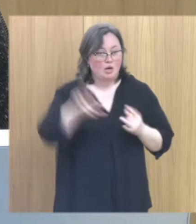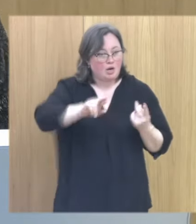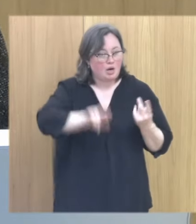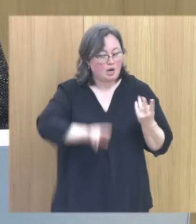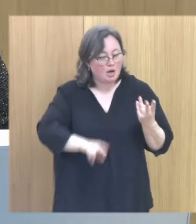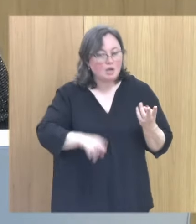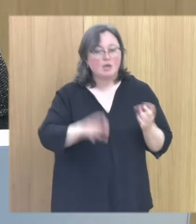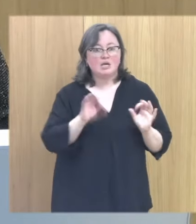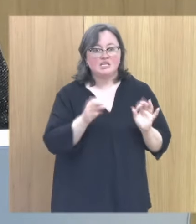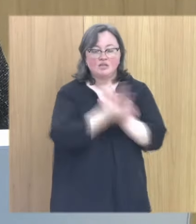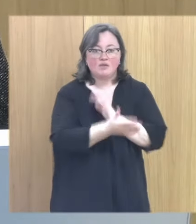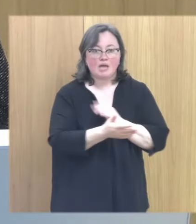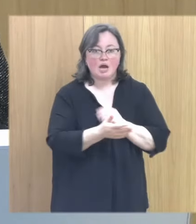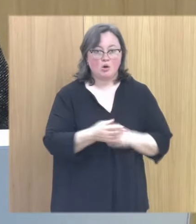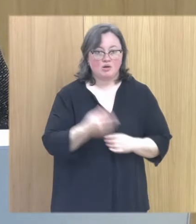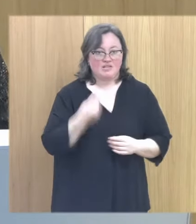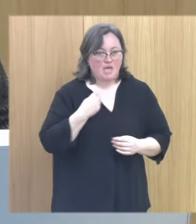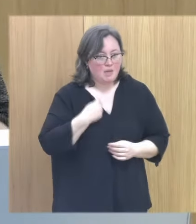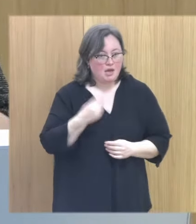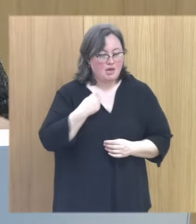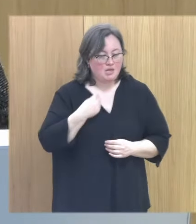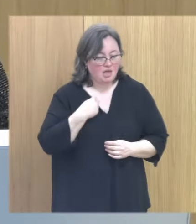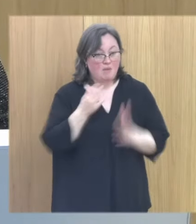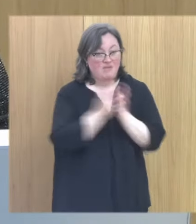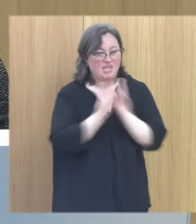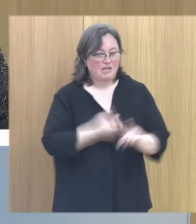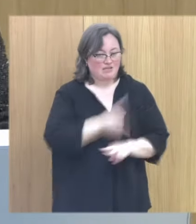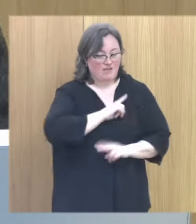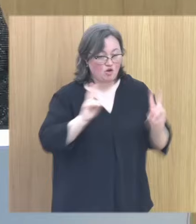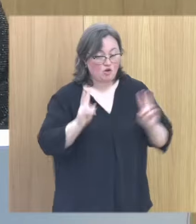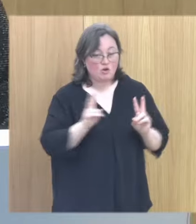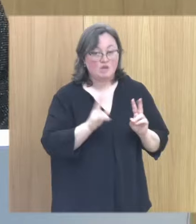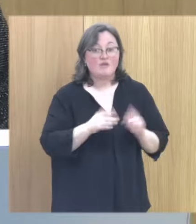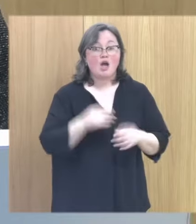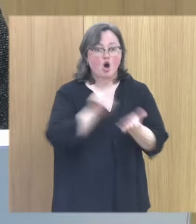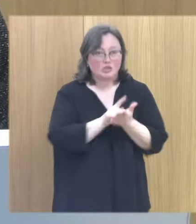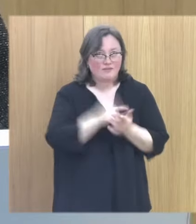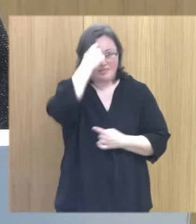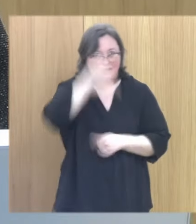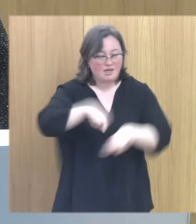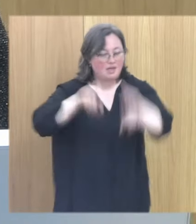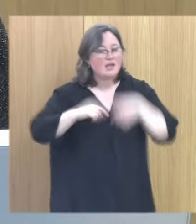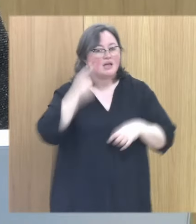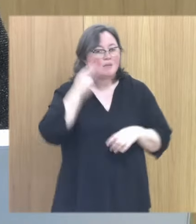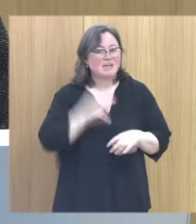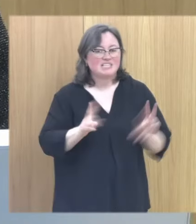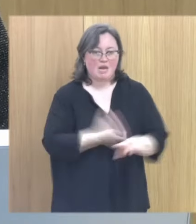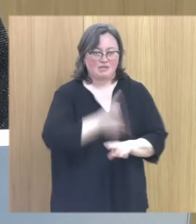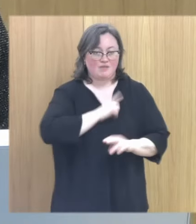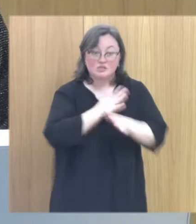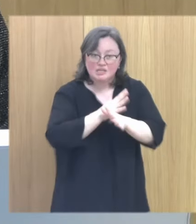que es la compulsión la que tiene que ver con la hiperactivación entonces volvemos al terror y a la hiperactivación no al